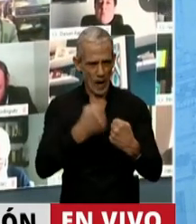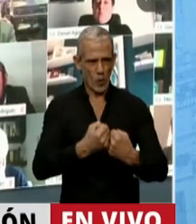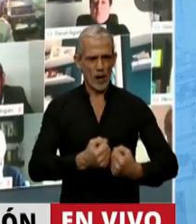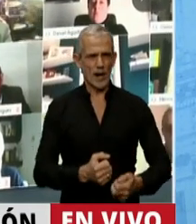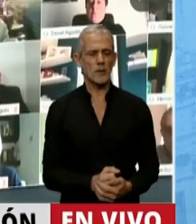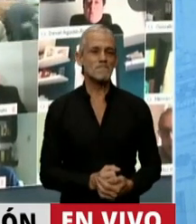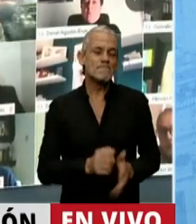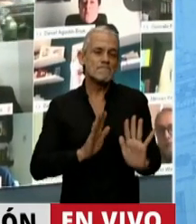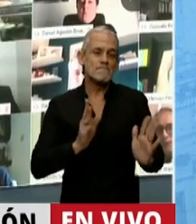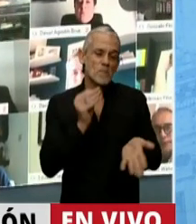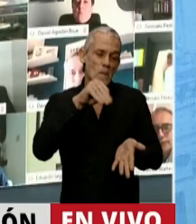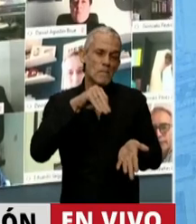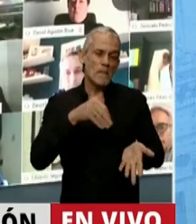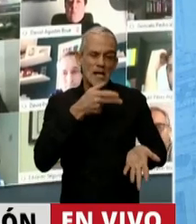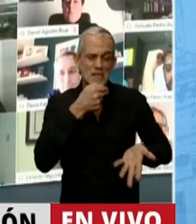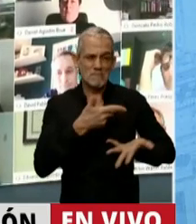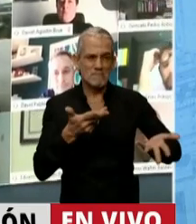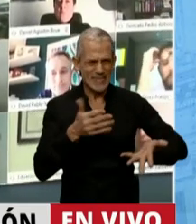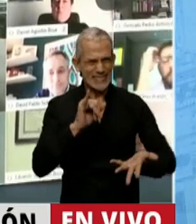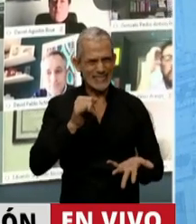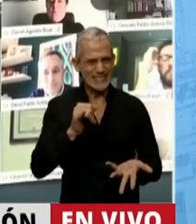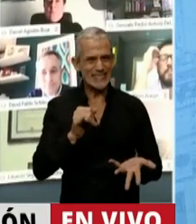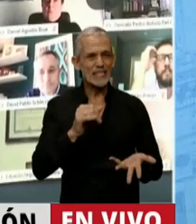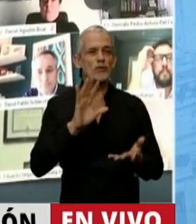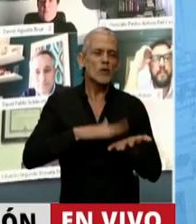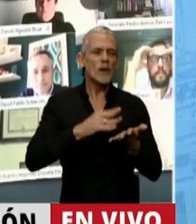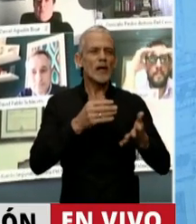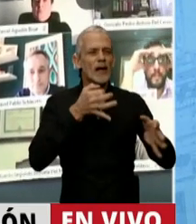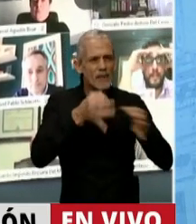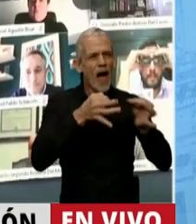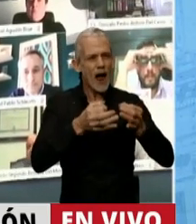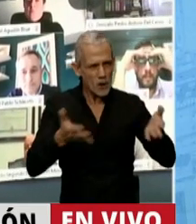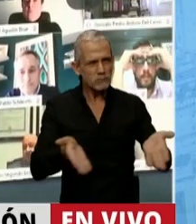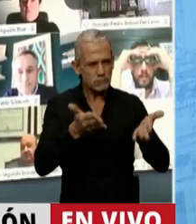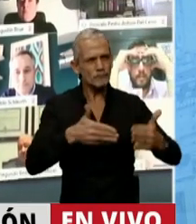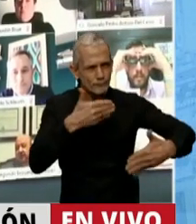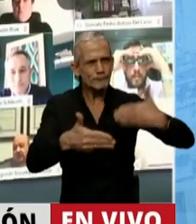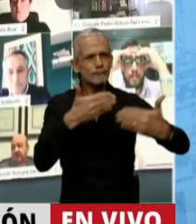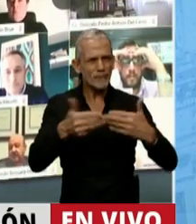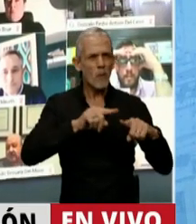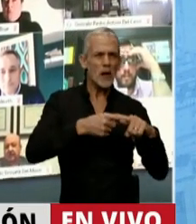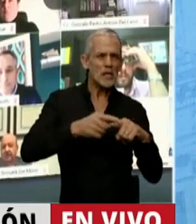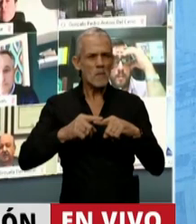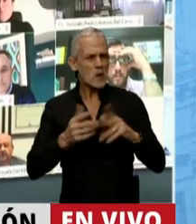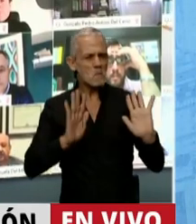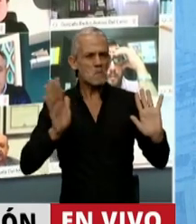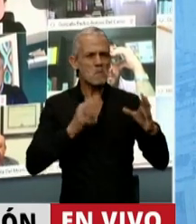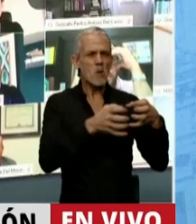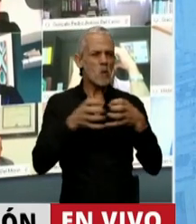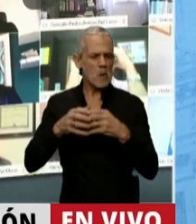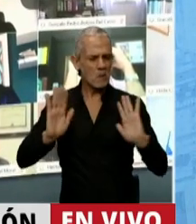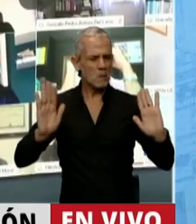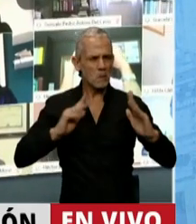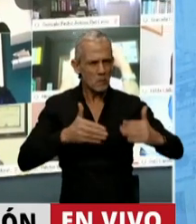No tengo más que agregar que sí, insistir con el diálogo, avanzar con el diálogo político independientemente de las fuerzas